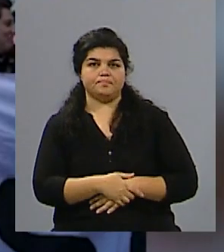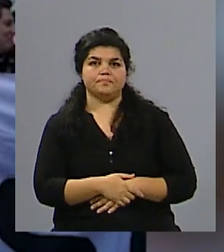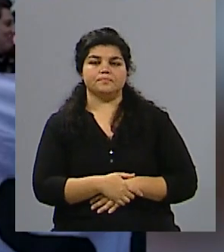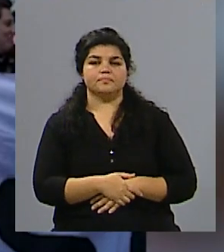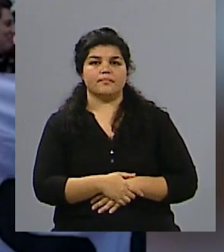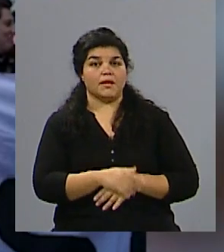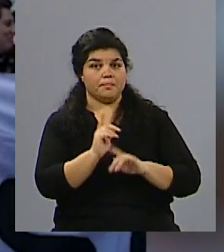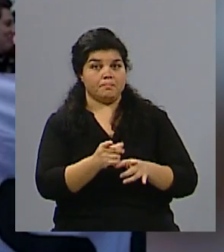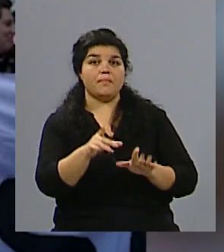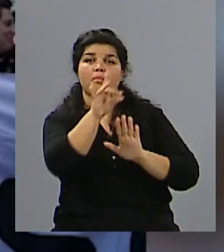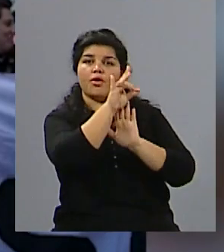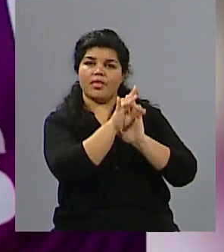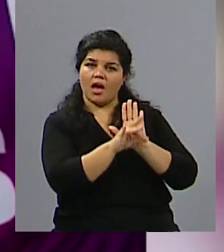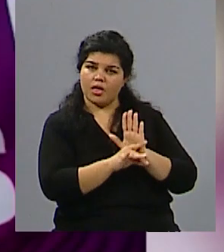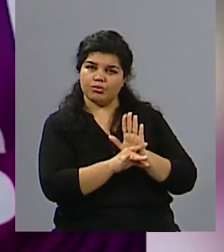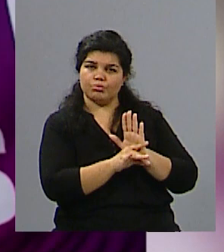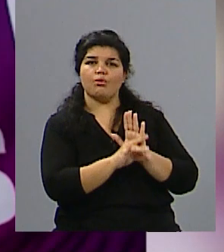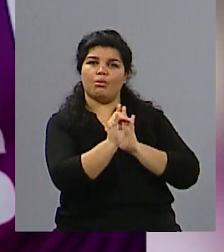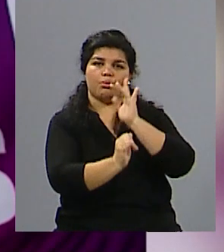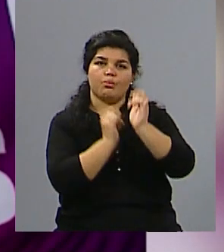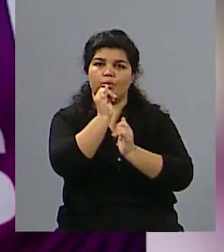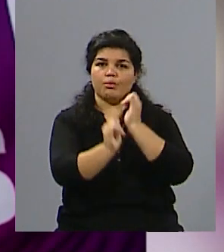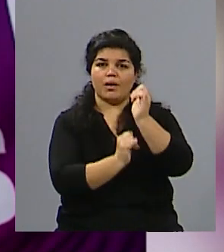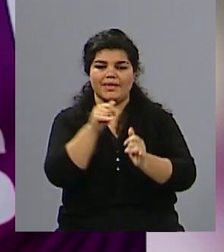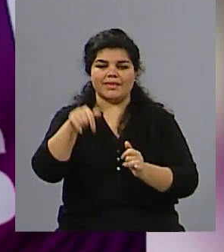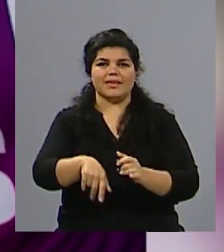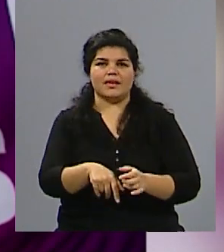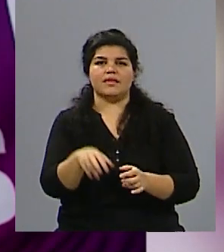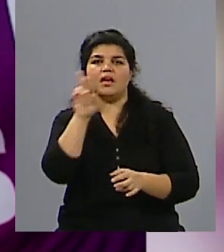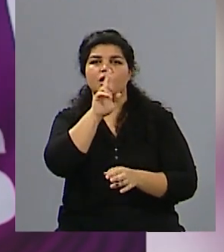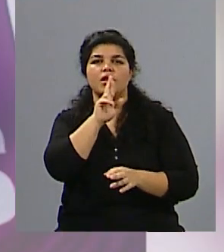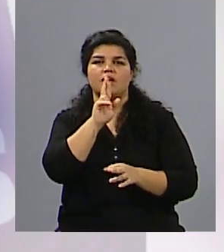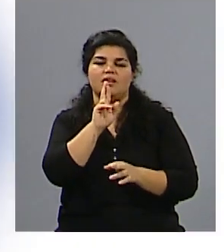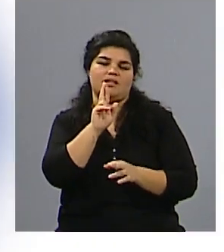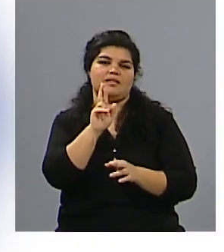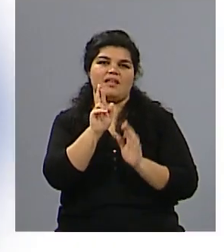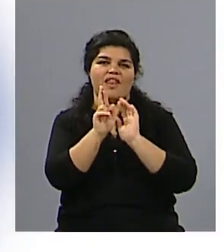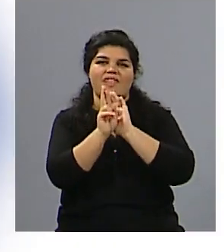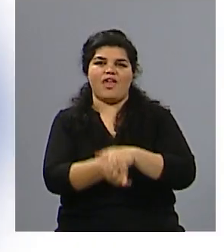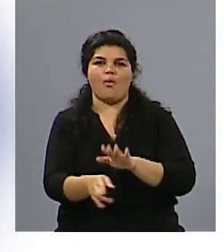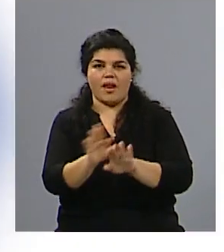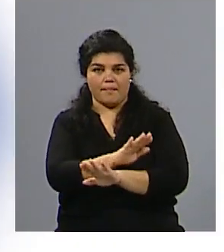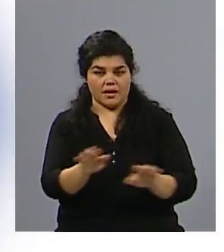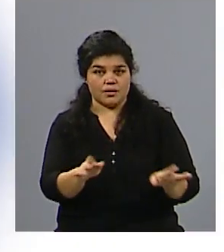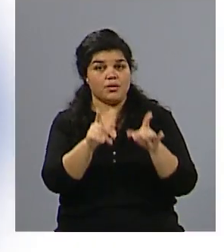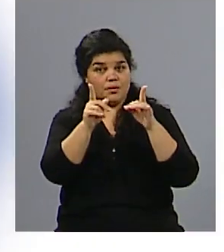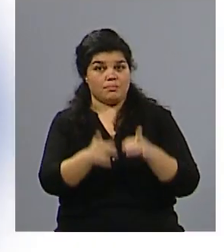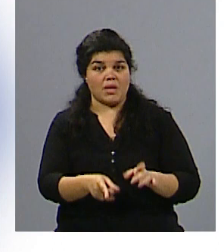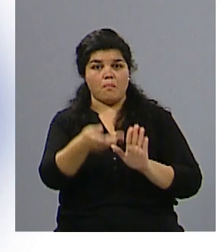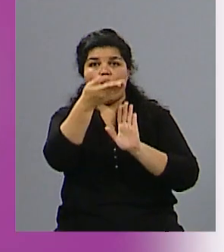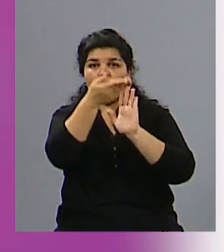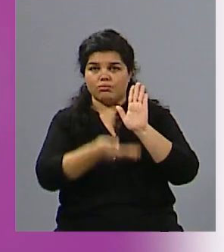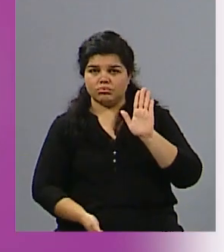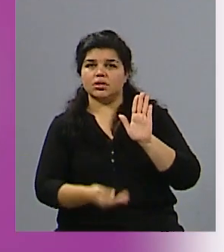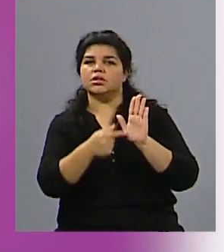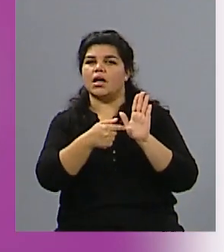repasar un poquito los datos que hay en relación a Ni Una Menos porque son 8 años y se conoció el informe que dieron a conocer